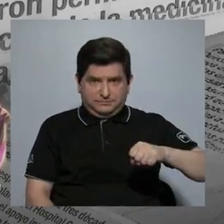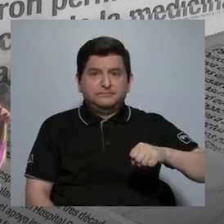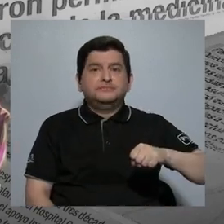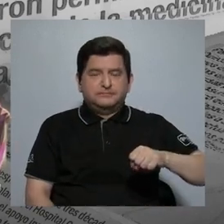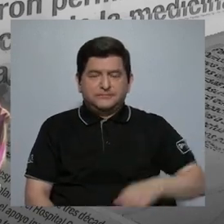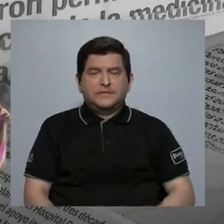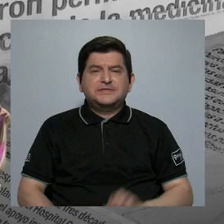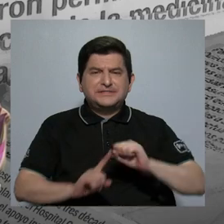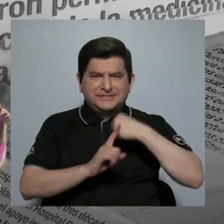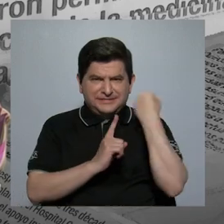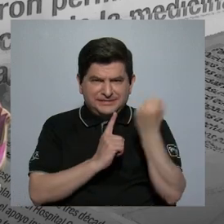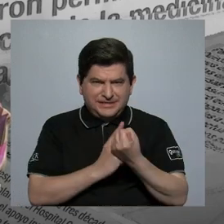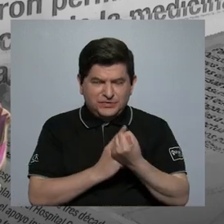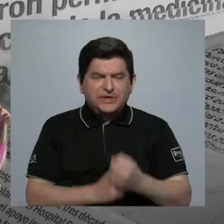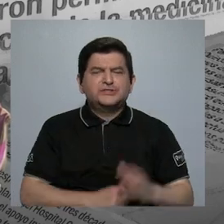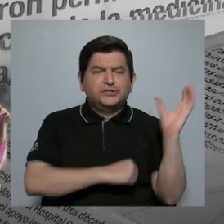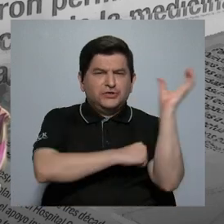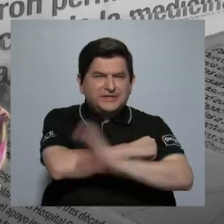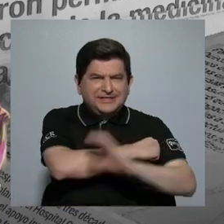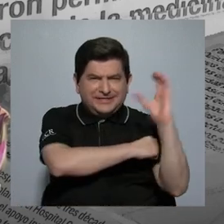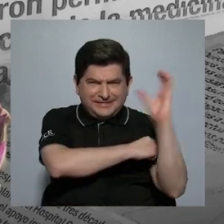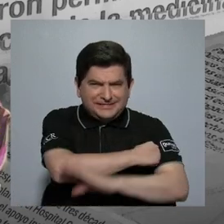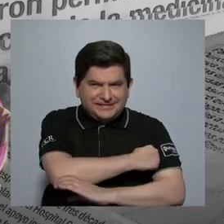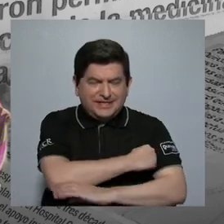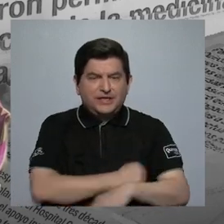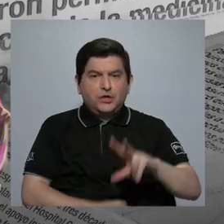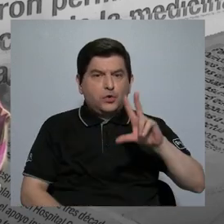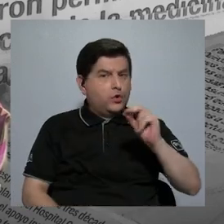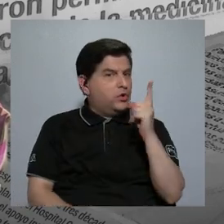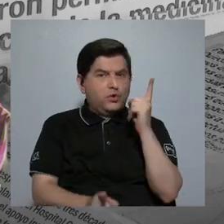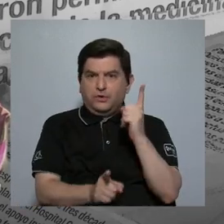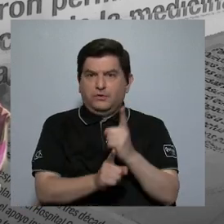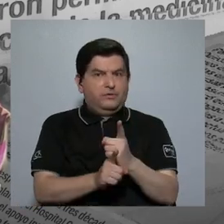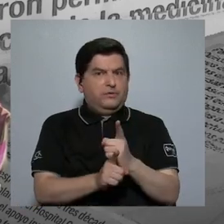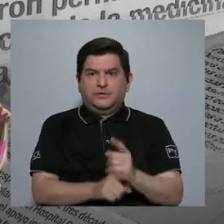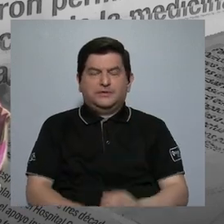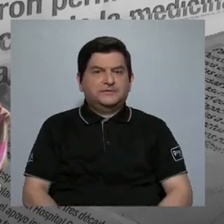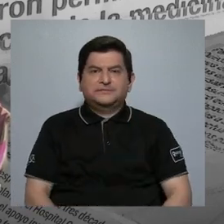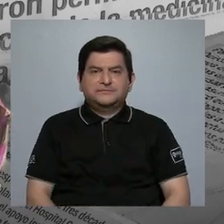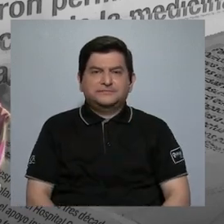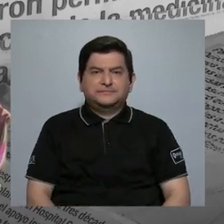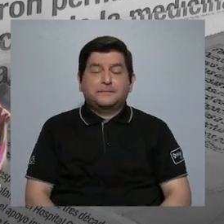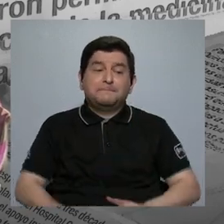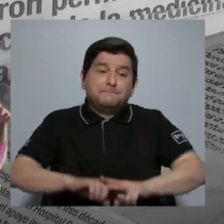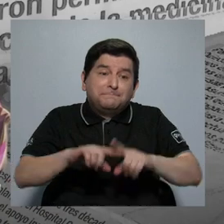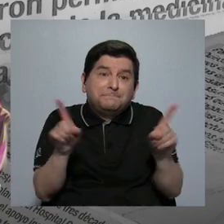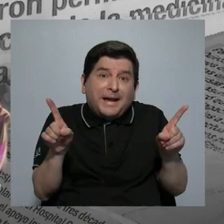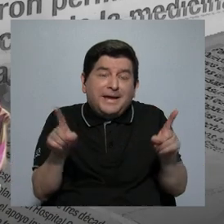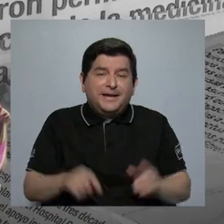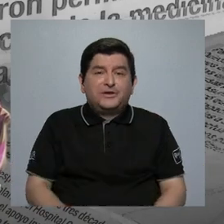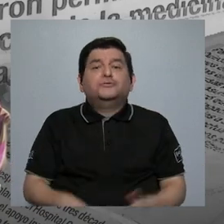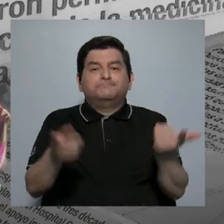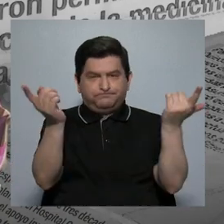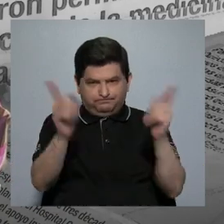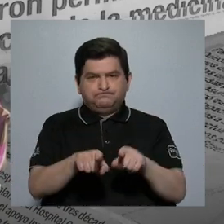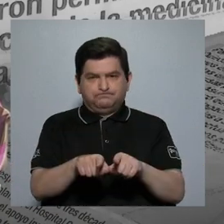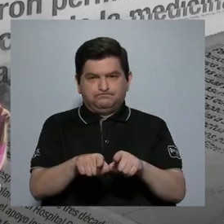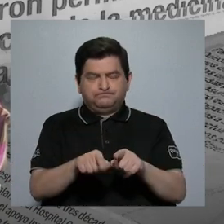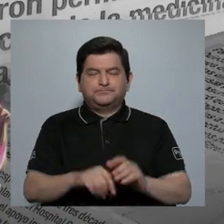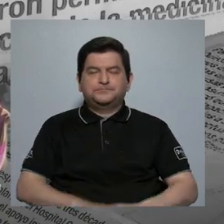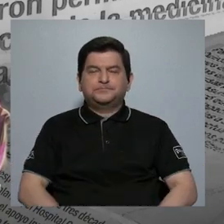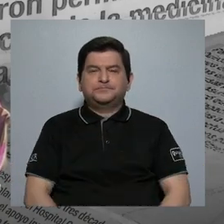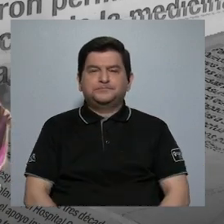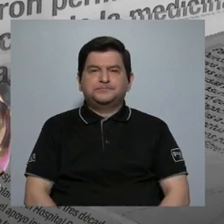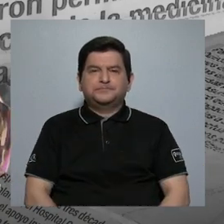dado una forma de castigar, que no debe ser, efectivamente, sin embargo, sí se dio. Que,